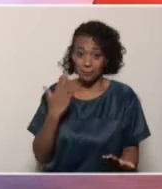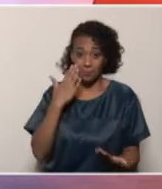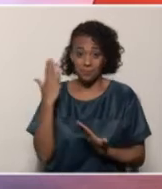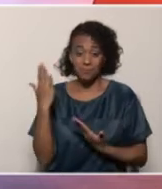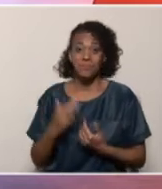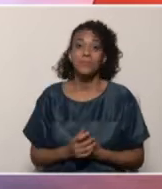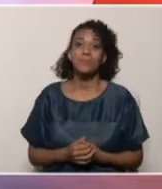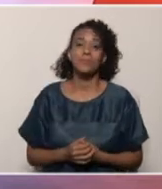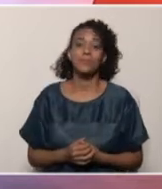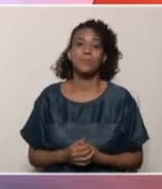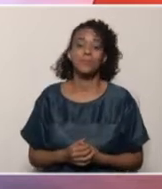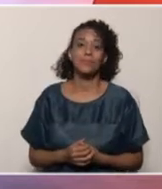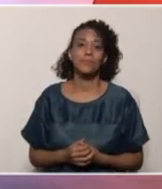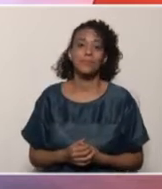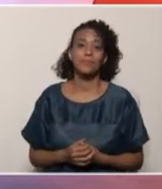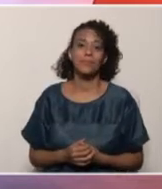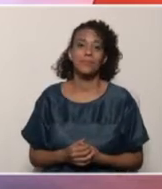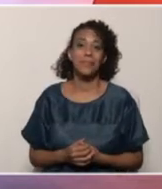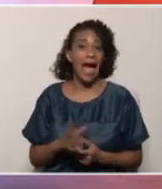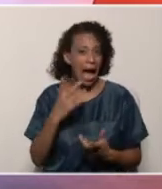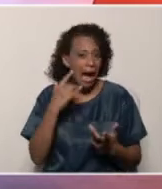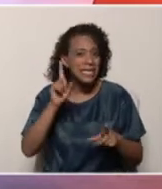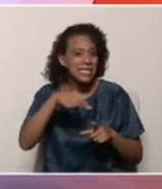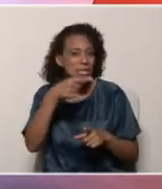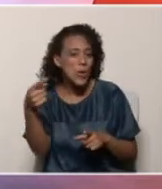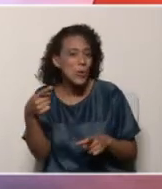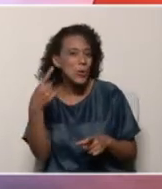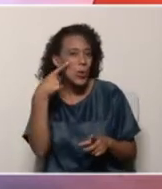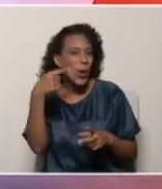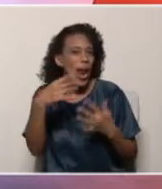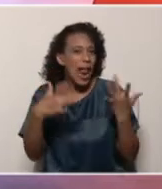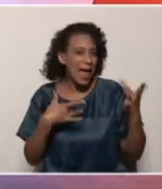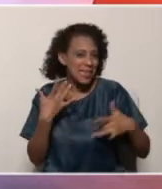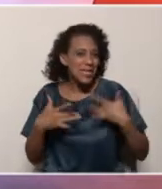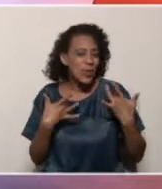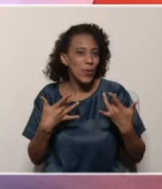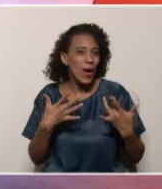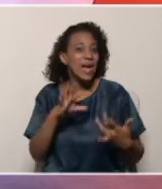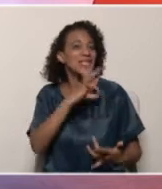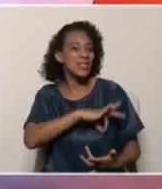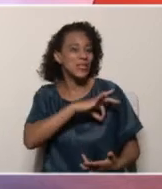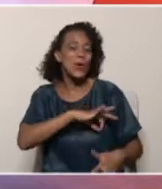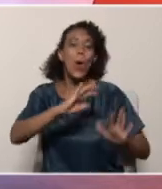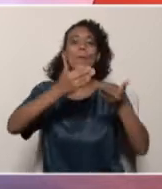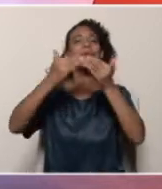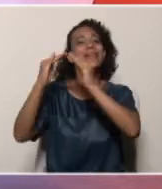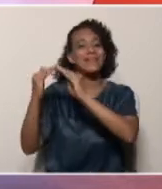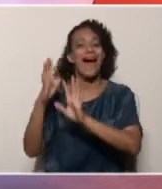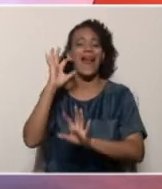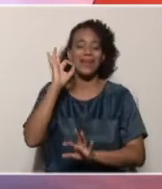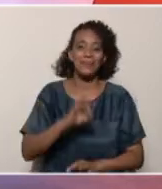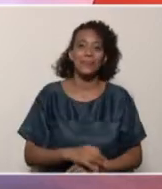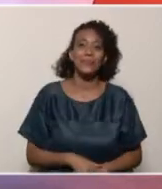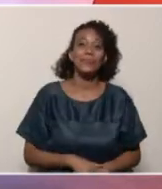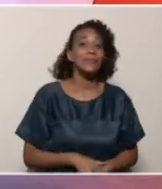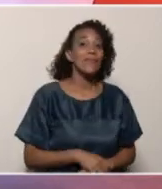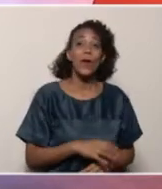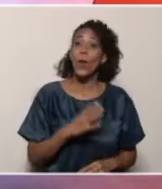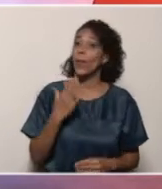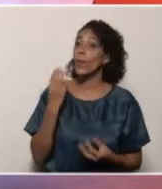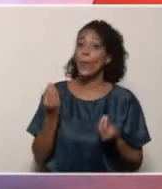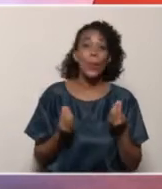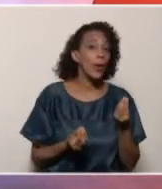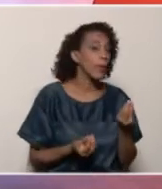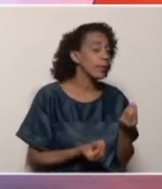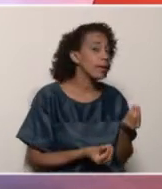las actividades sociocomunitarias. Fíjense, jóvenes, las actividades